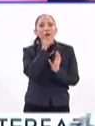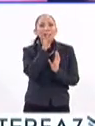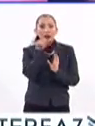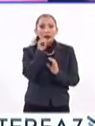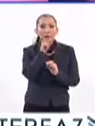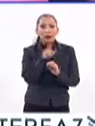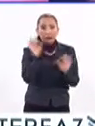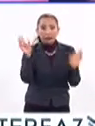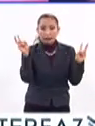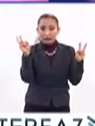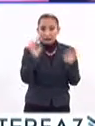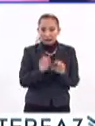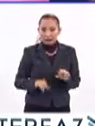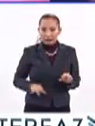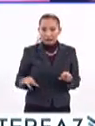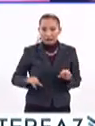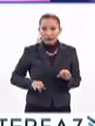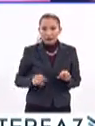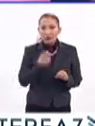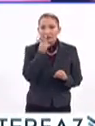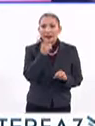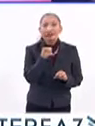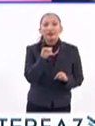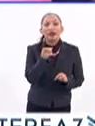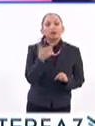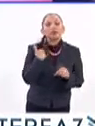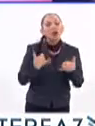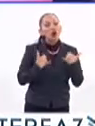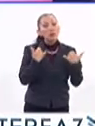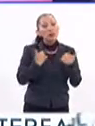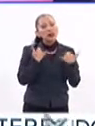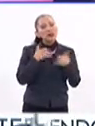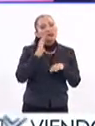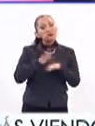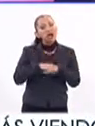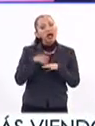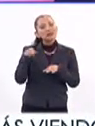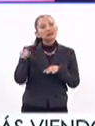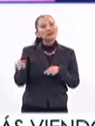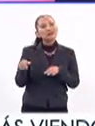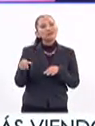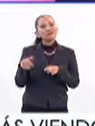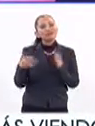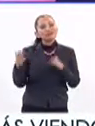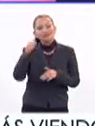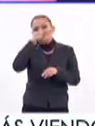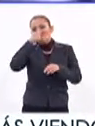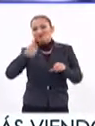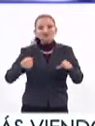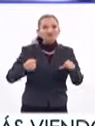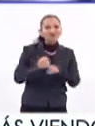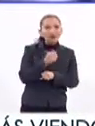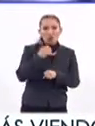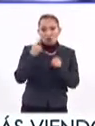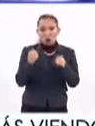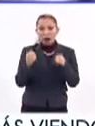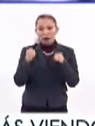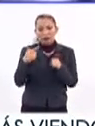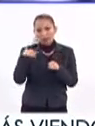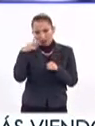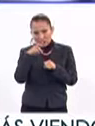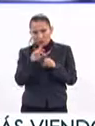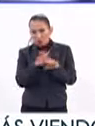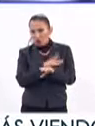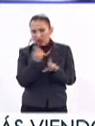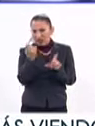papás participando. un tema interesante hace ratito que decías que los jóvenes llegan con mayor violencia. ¿Encontraron